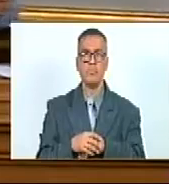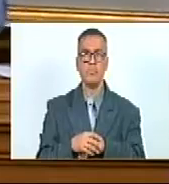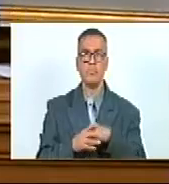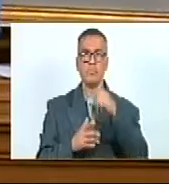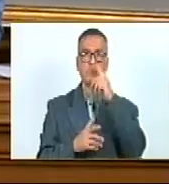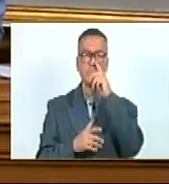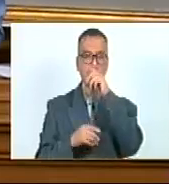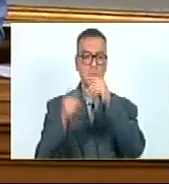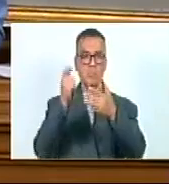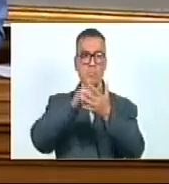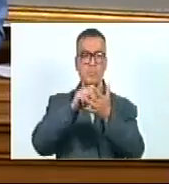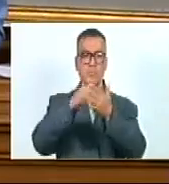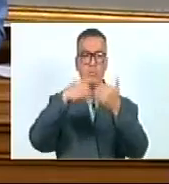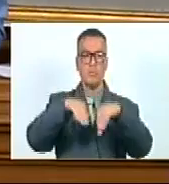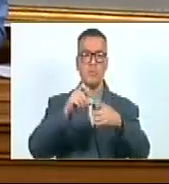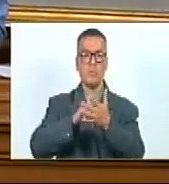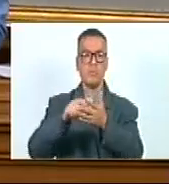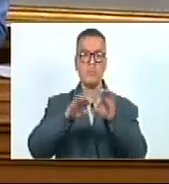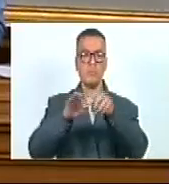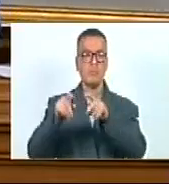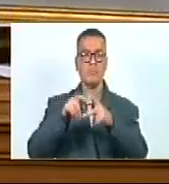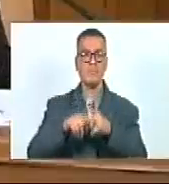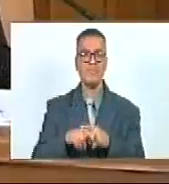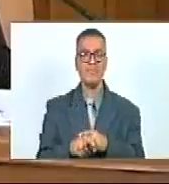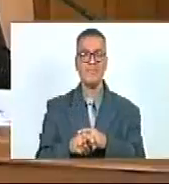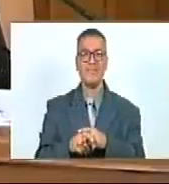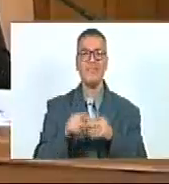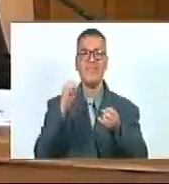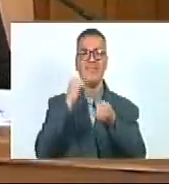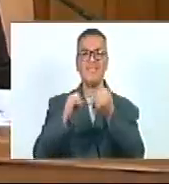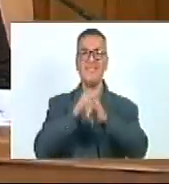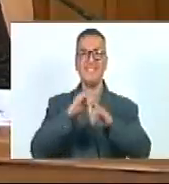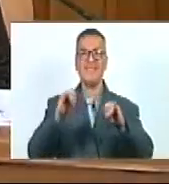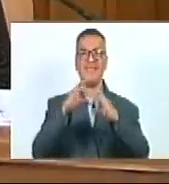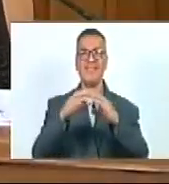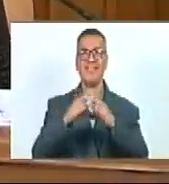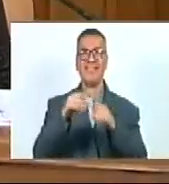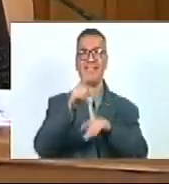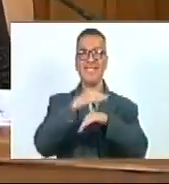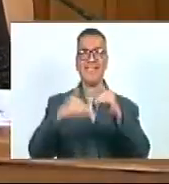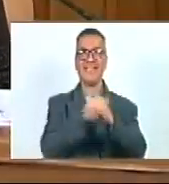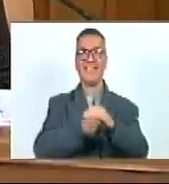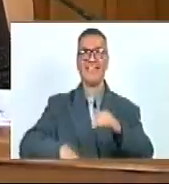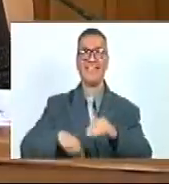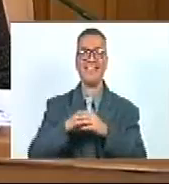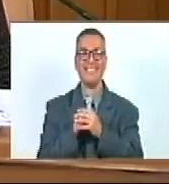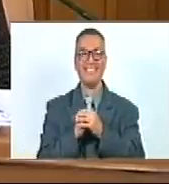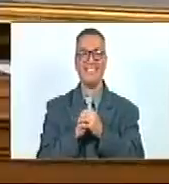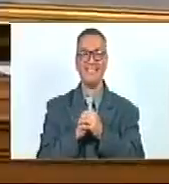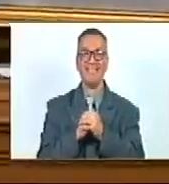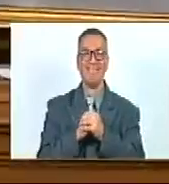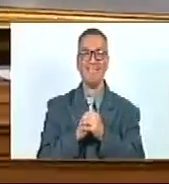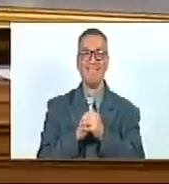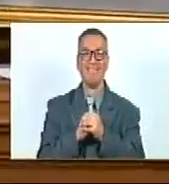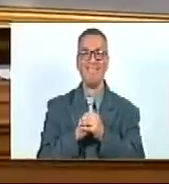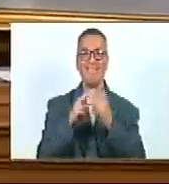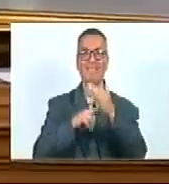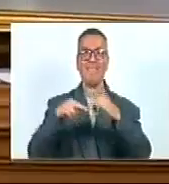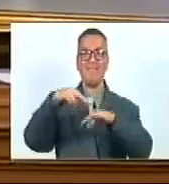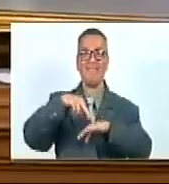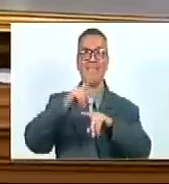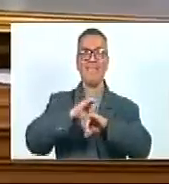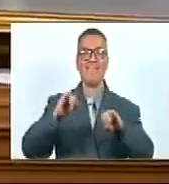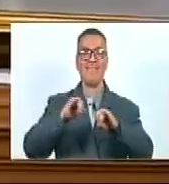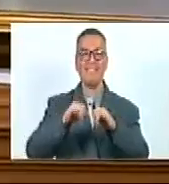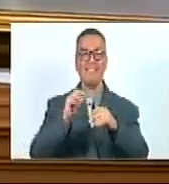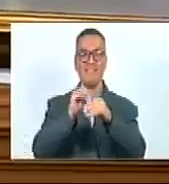Siguiente punto en el orden del día, ciudadana secretaria. Agotada la agenda, ciudadano vicepresidente. Se levanta la